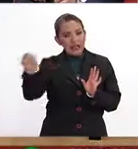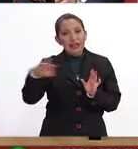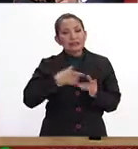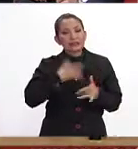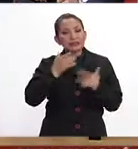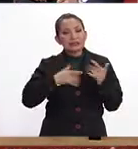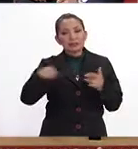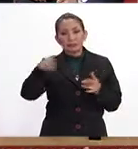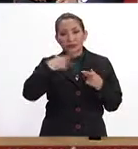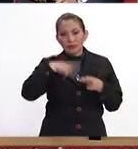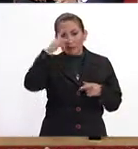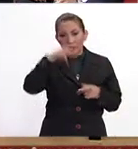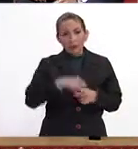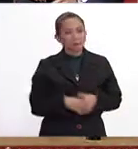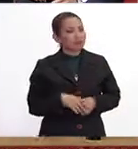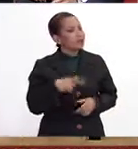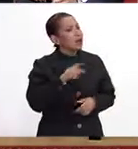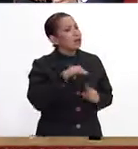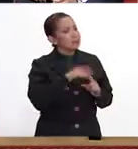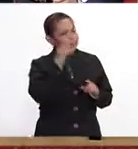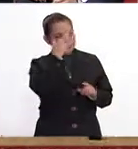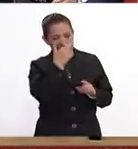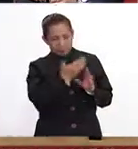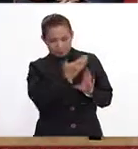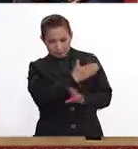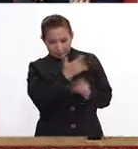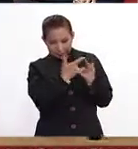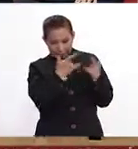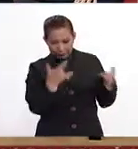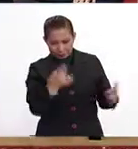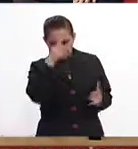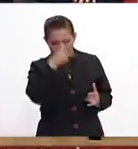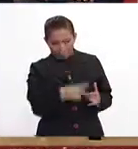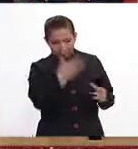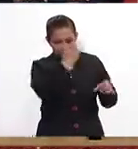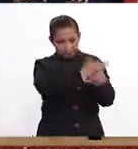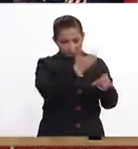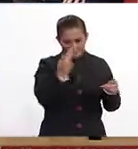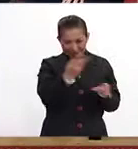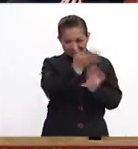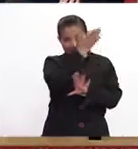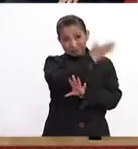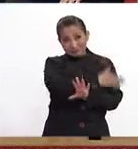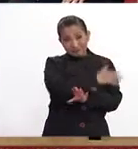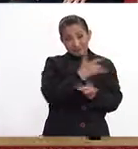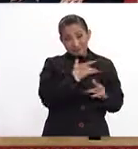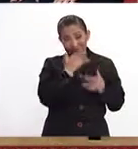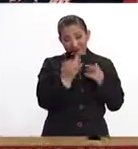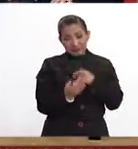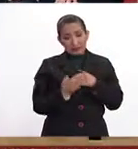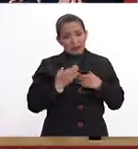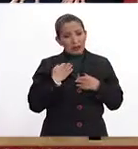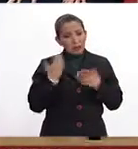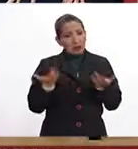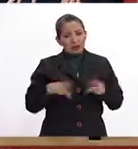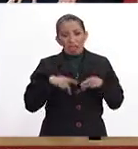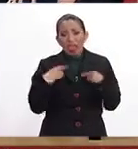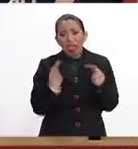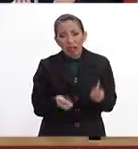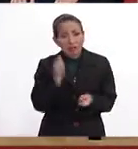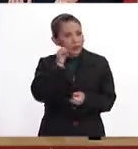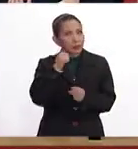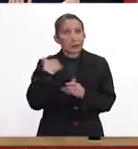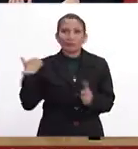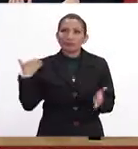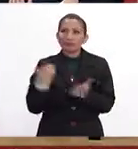cómo nos sentimos. Paco, pero si revisamos un poco la historia en México, Estados Unidos, el sentimiento de vulnerabilidad siempre ha existido, ¿eh?